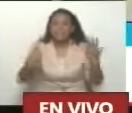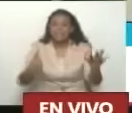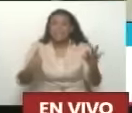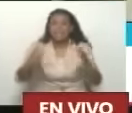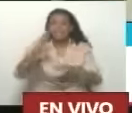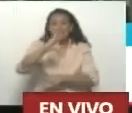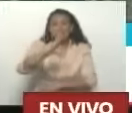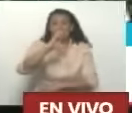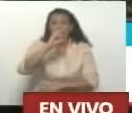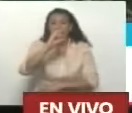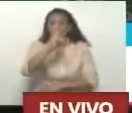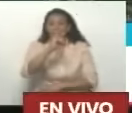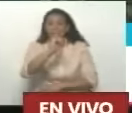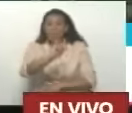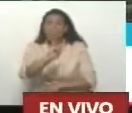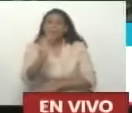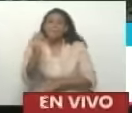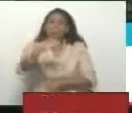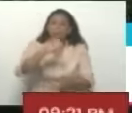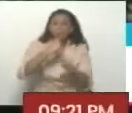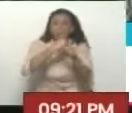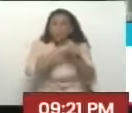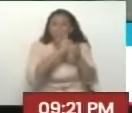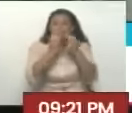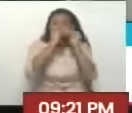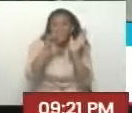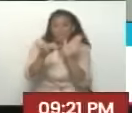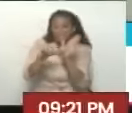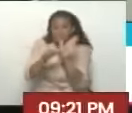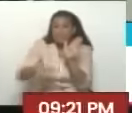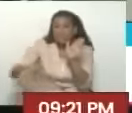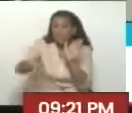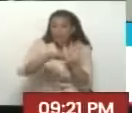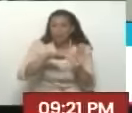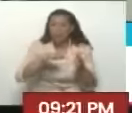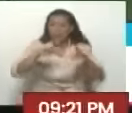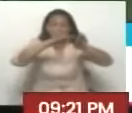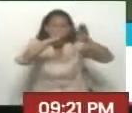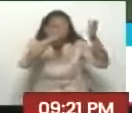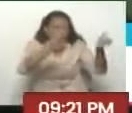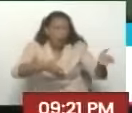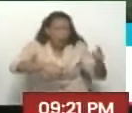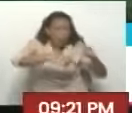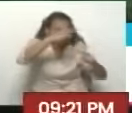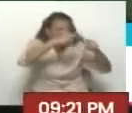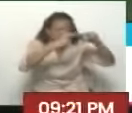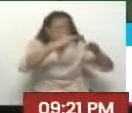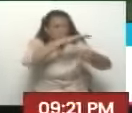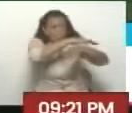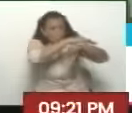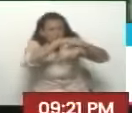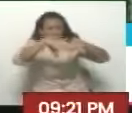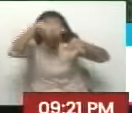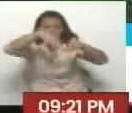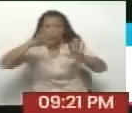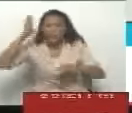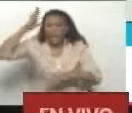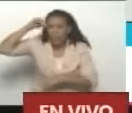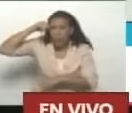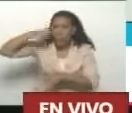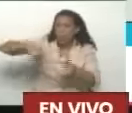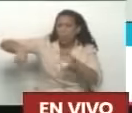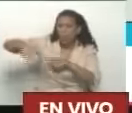Y parte de estos 26 CDI, bueno, la rehabilitación completa desde la infraestructura, como impermeabilización, los techos, la